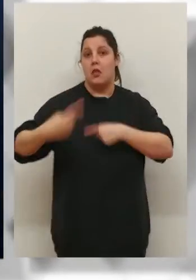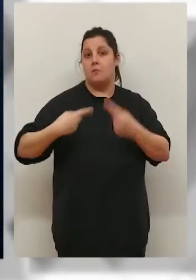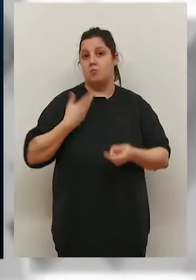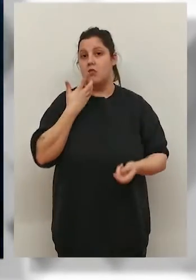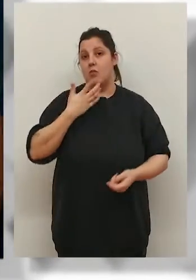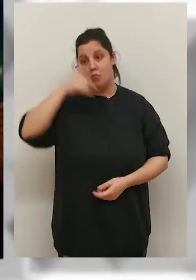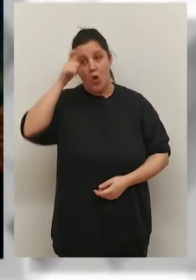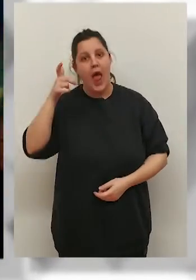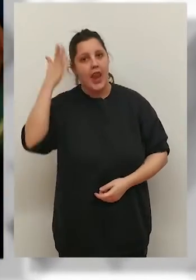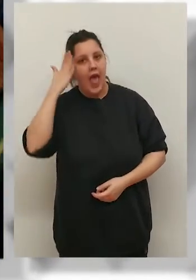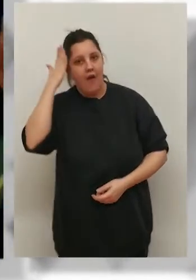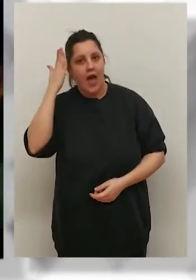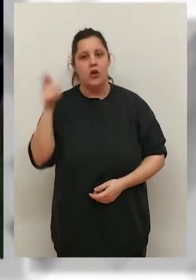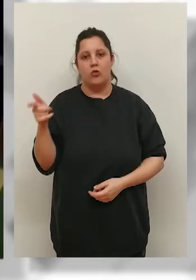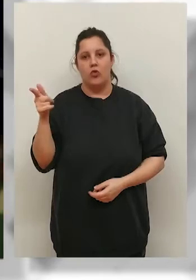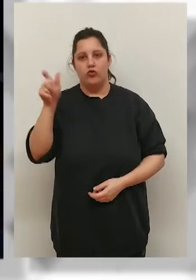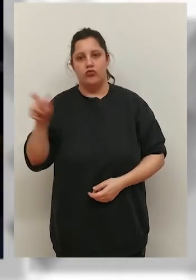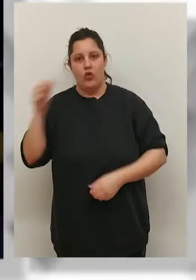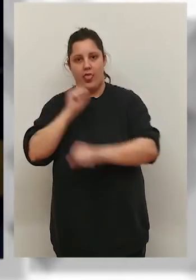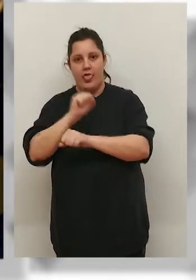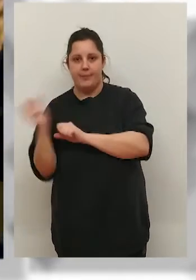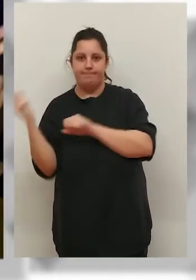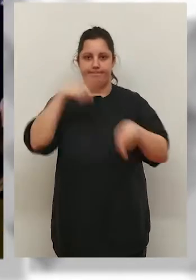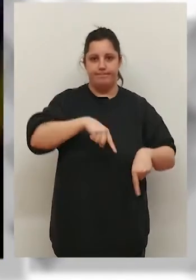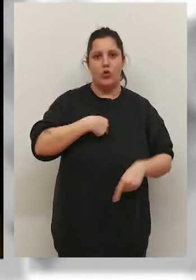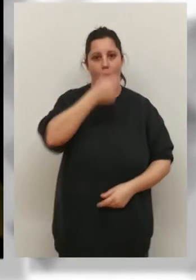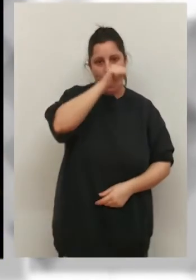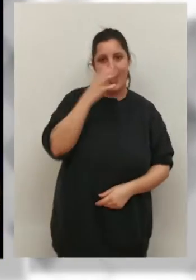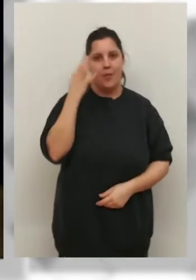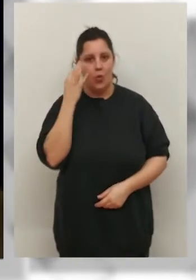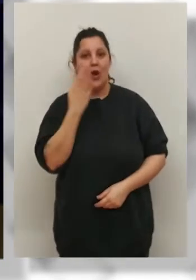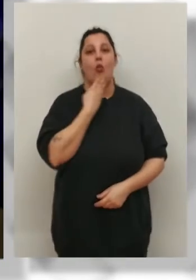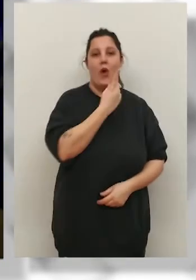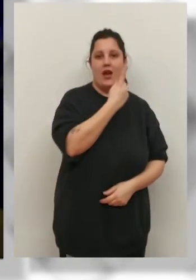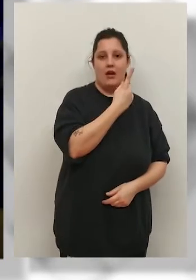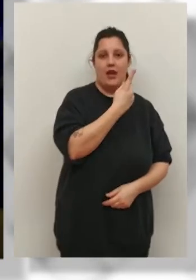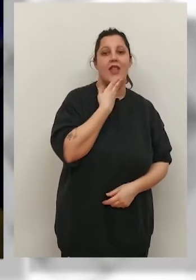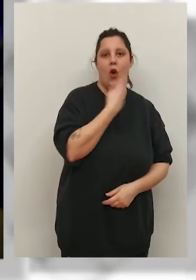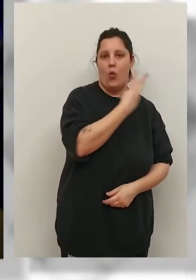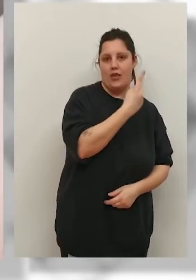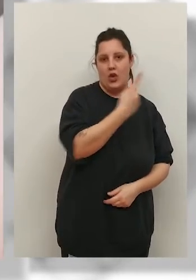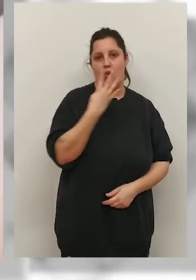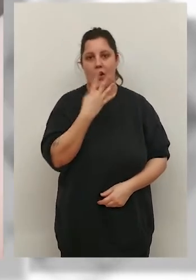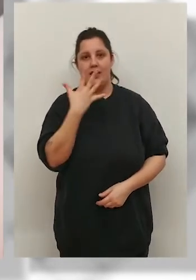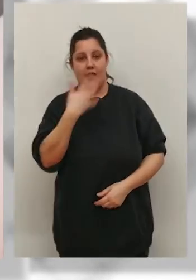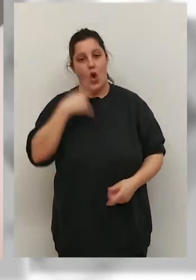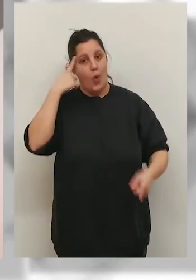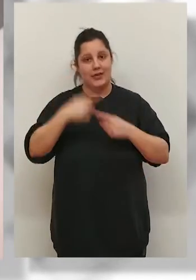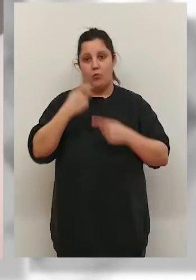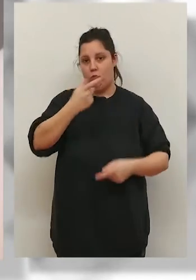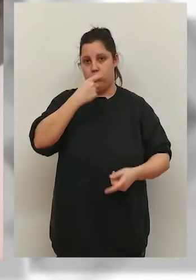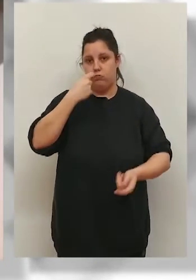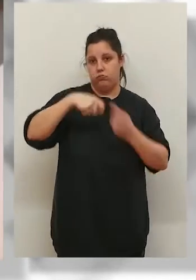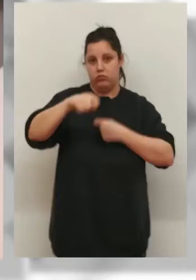al que de forma diaria acudían desde una localidad de Navarra los dos detenidos, un hombre y una mujer de 41 y 45 años, para vender marihuana,